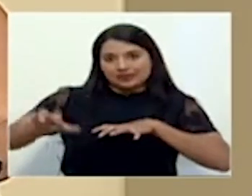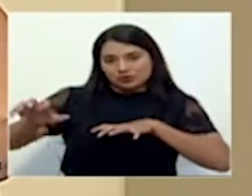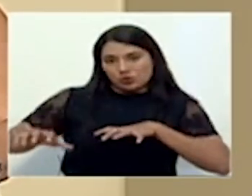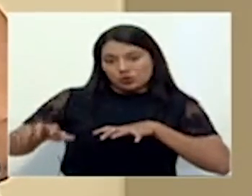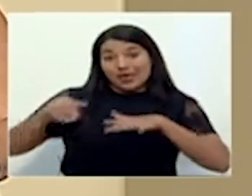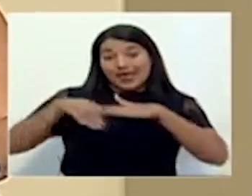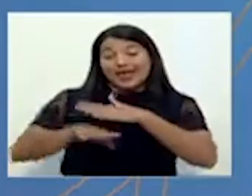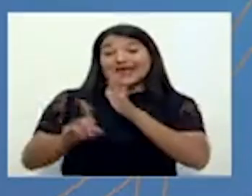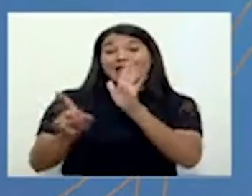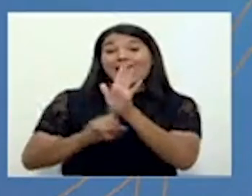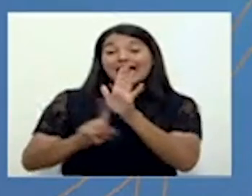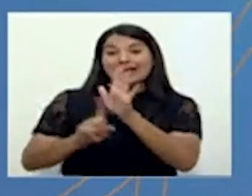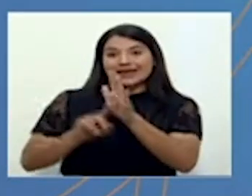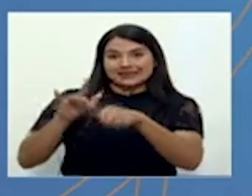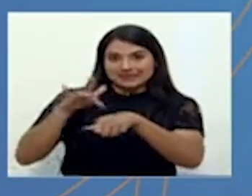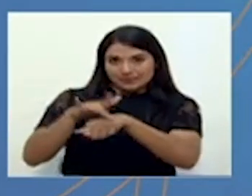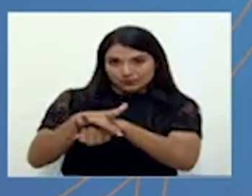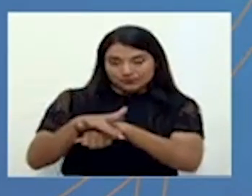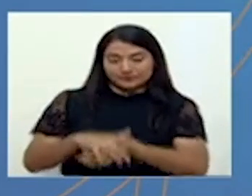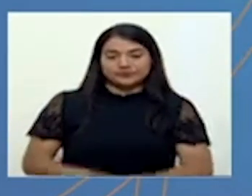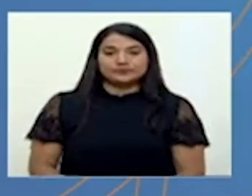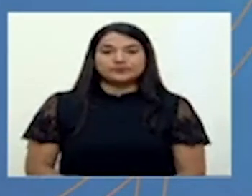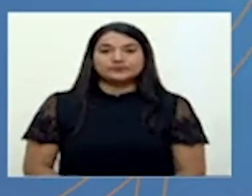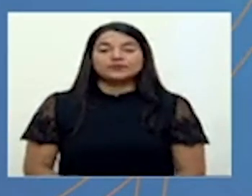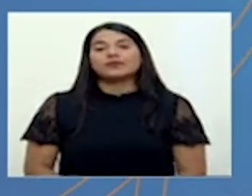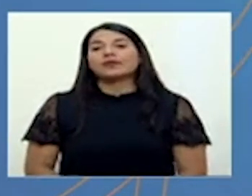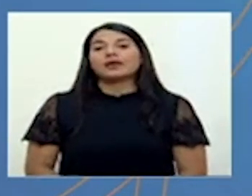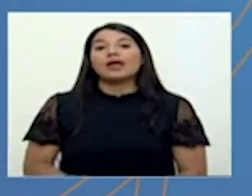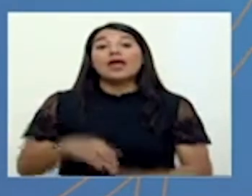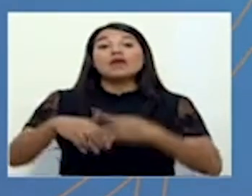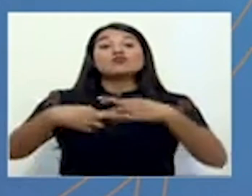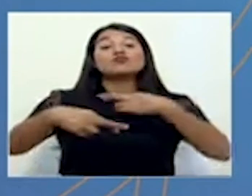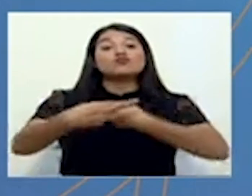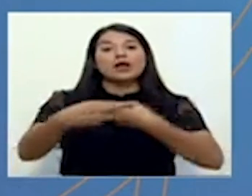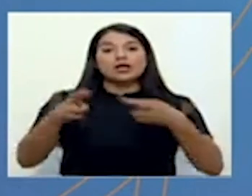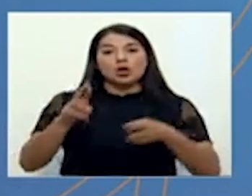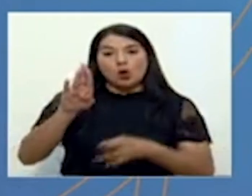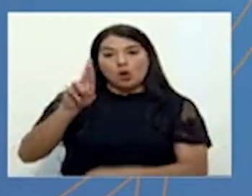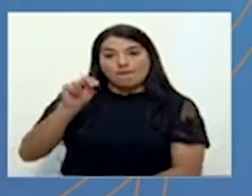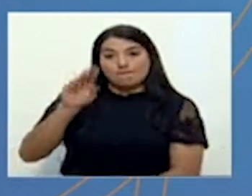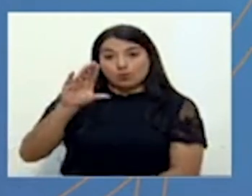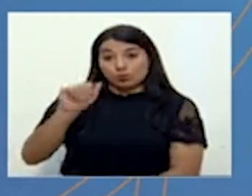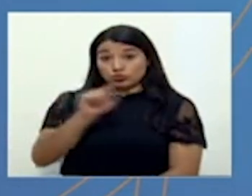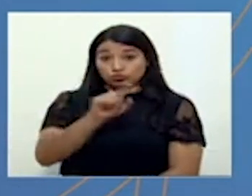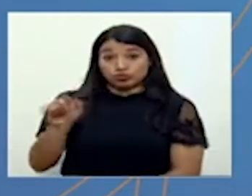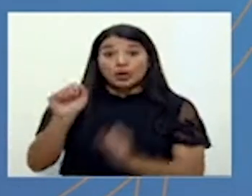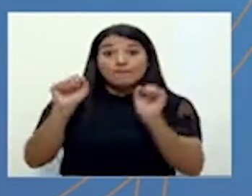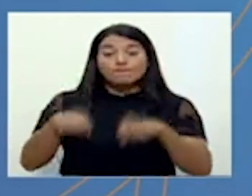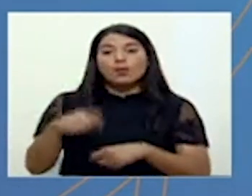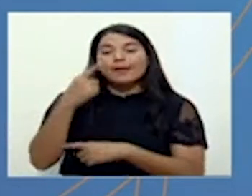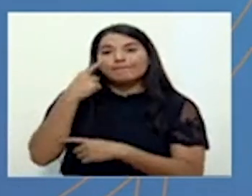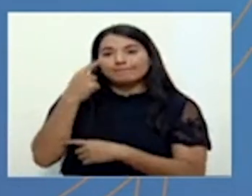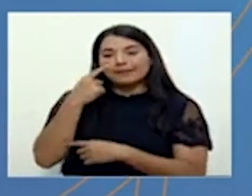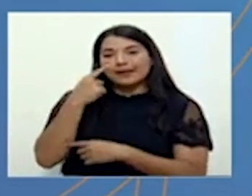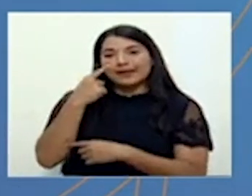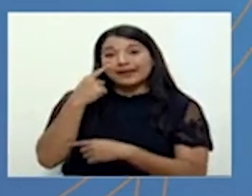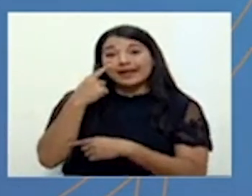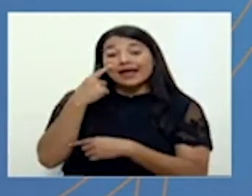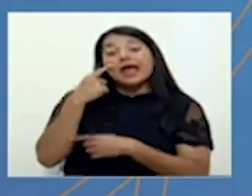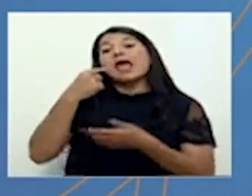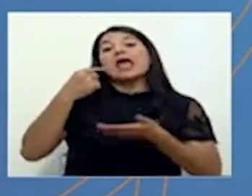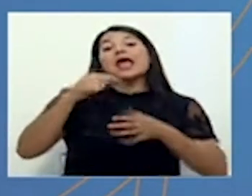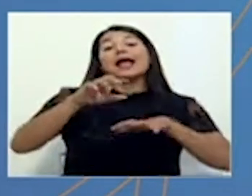alerta temprana sindrómica. En la región Brunca, como ustedes pueden observar, tenemos el distrito, en el cantón de